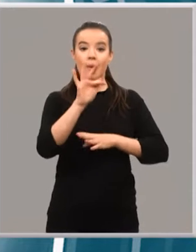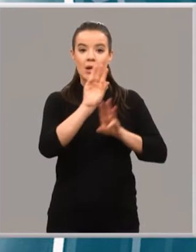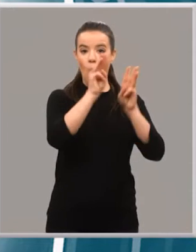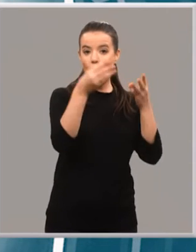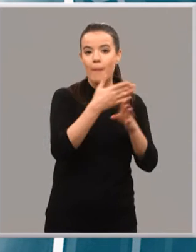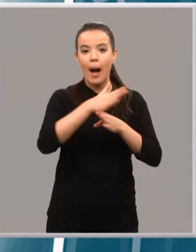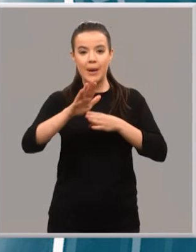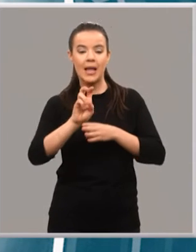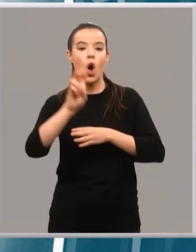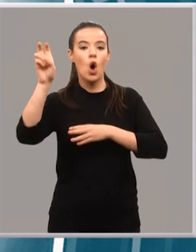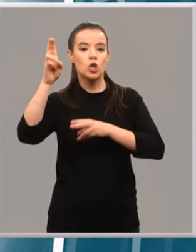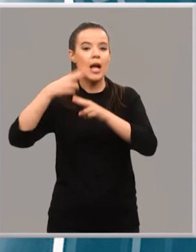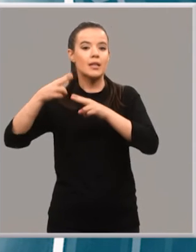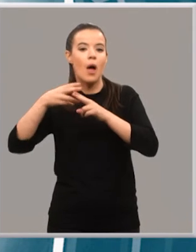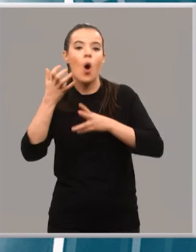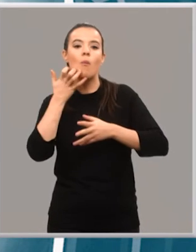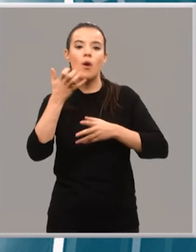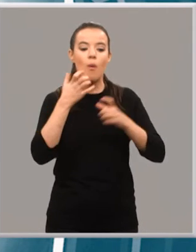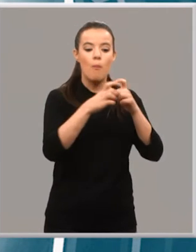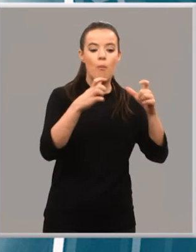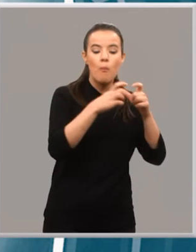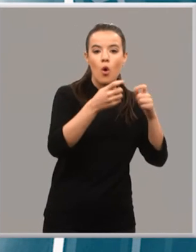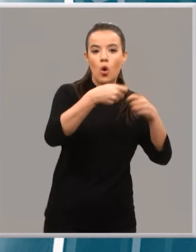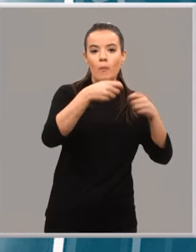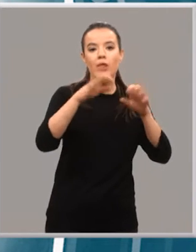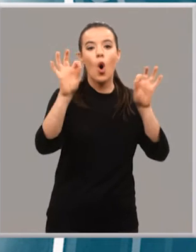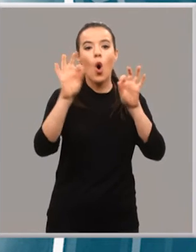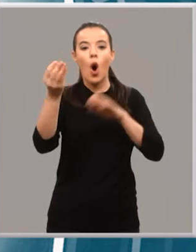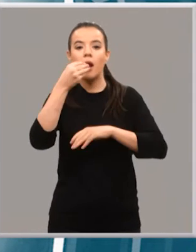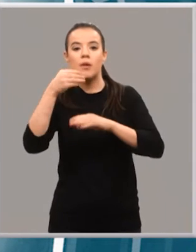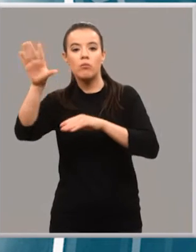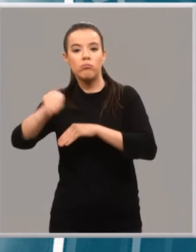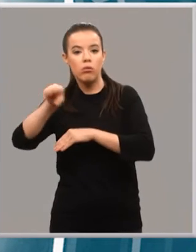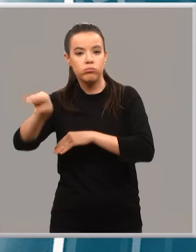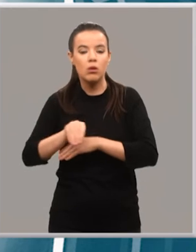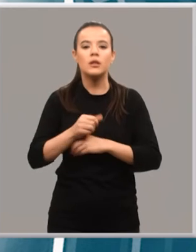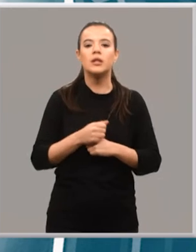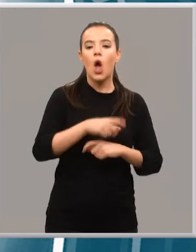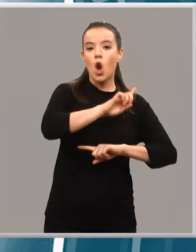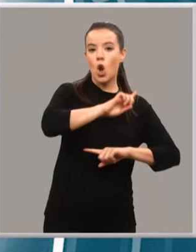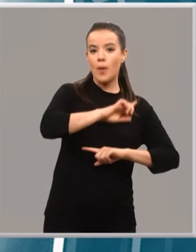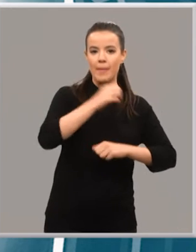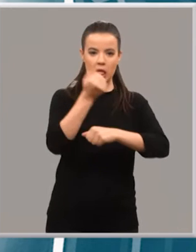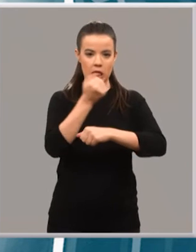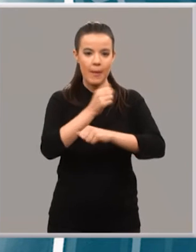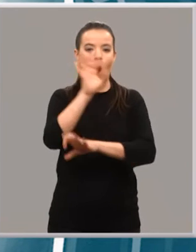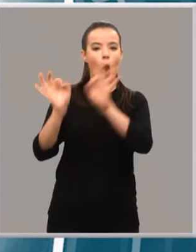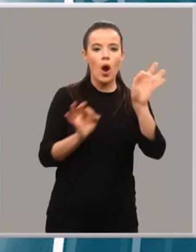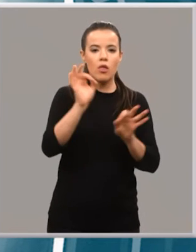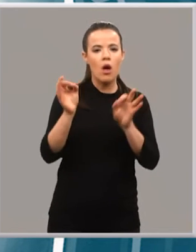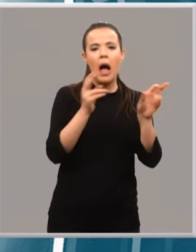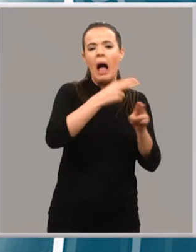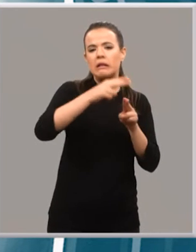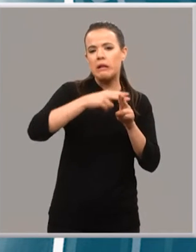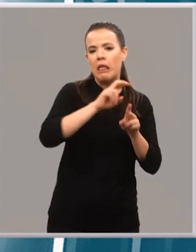como el bono comercio o la recogida de alimentos. Para este mes noviembre y diciembre también tenemos organizado bastantes actividades